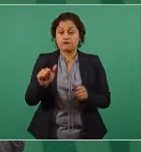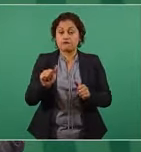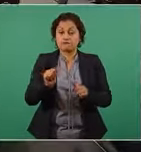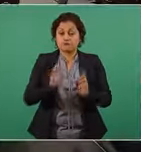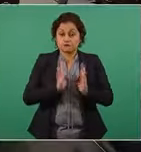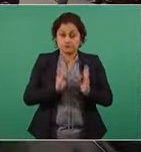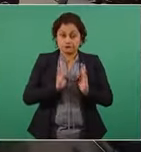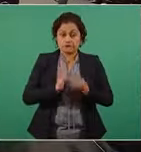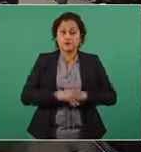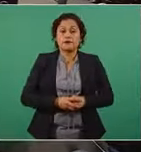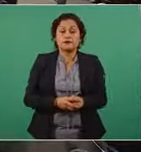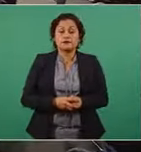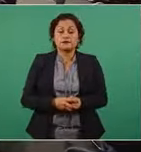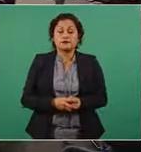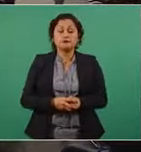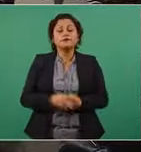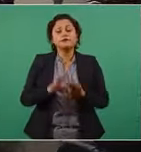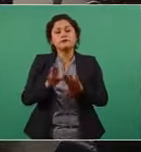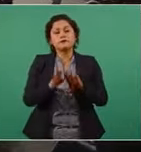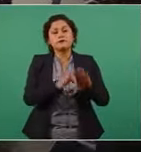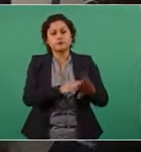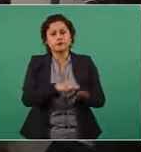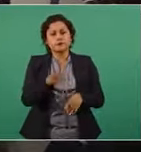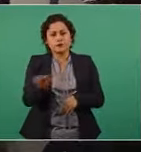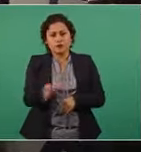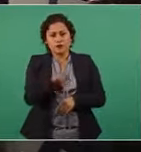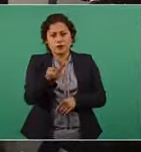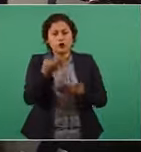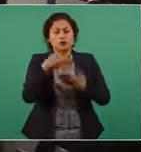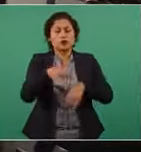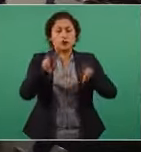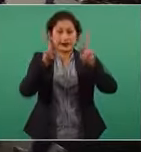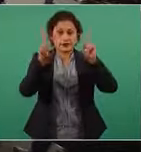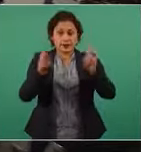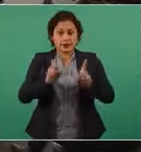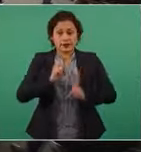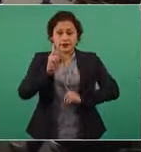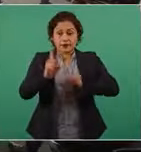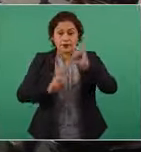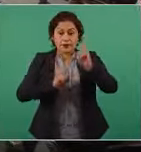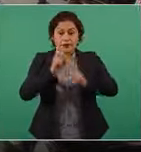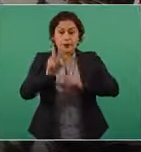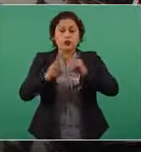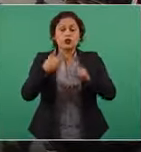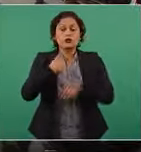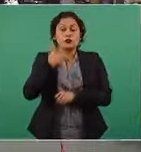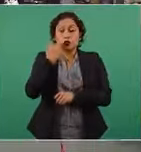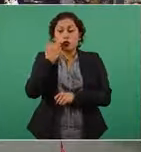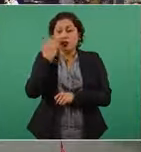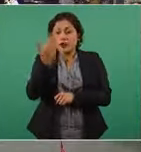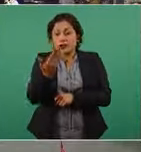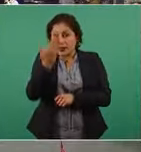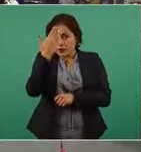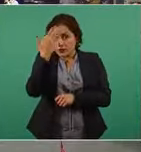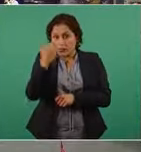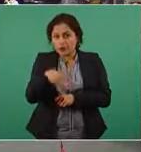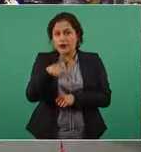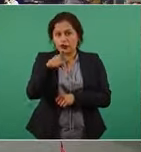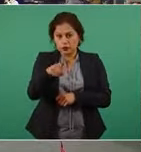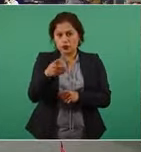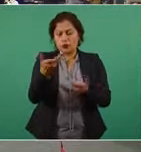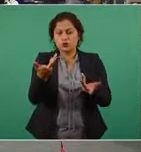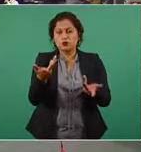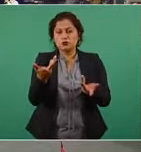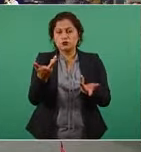Y en lo que tiene que ver con el deporte, presidente, preguntarle si le han compartido información sobre el